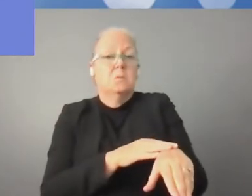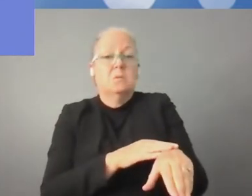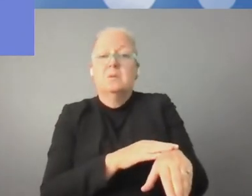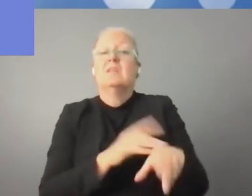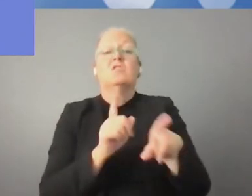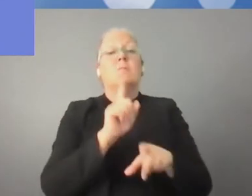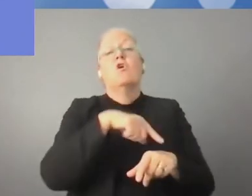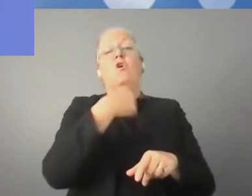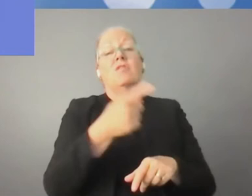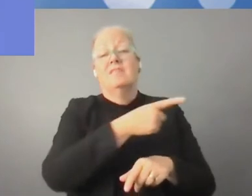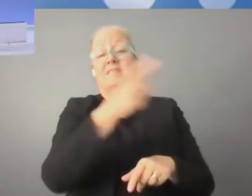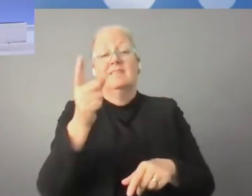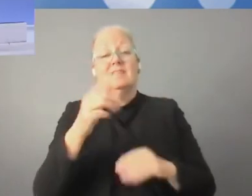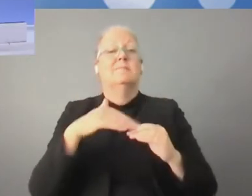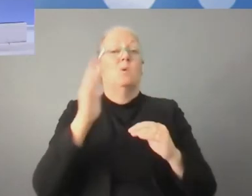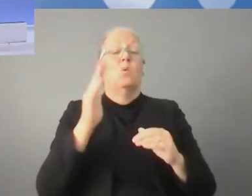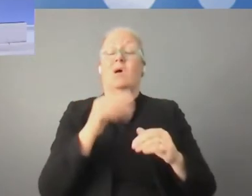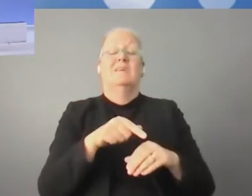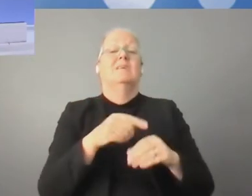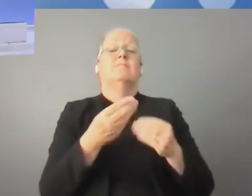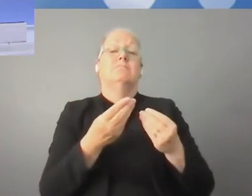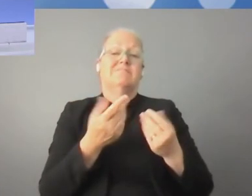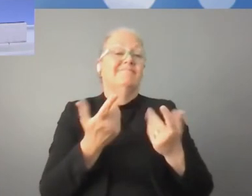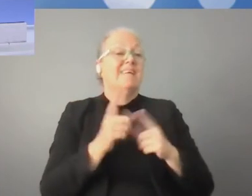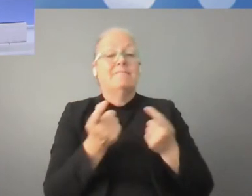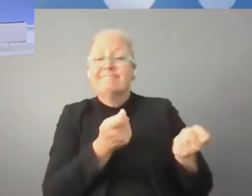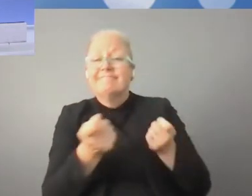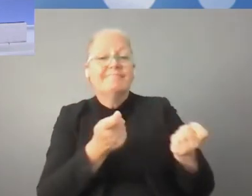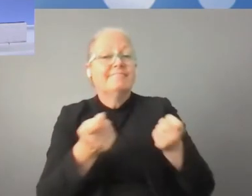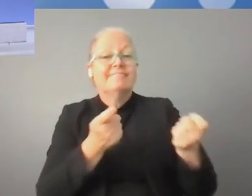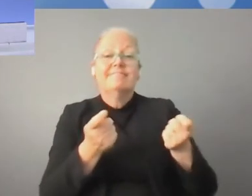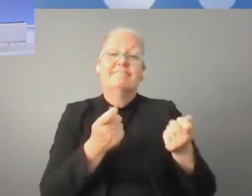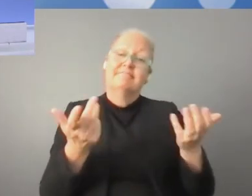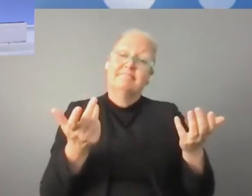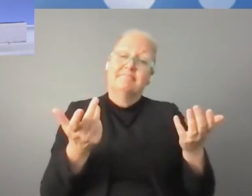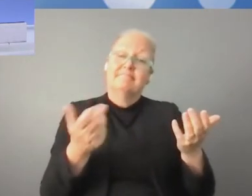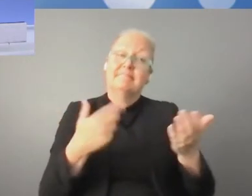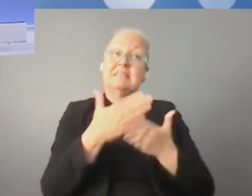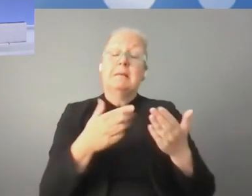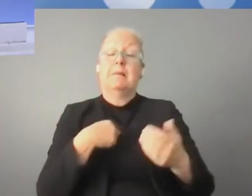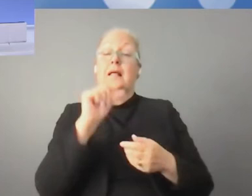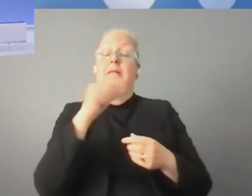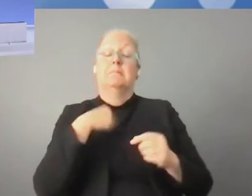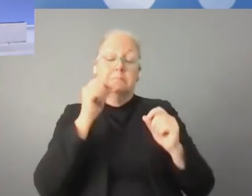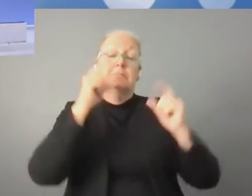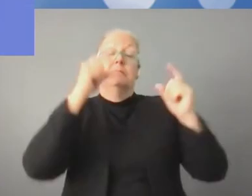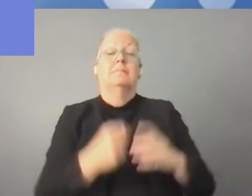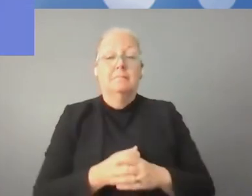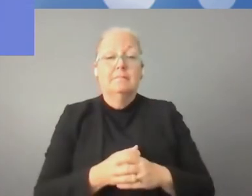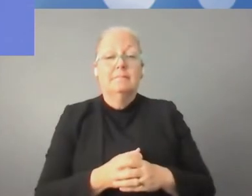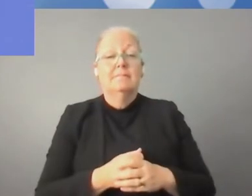sean más capaces de la implementación de las nuevas tecnologías.